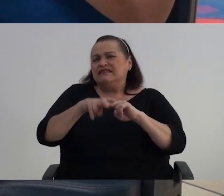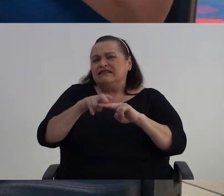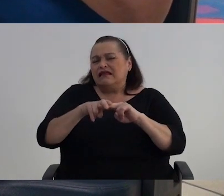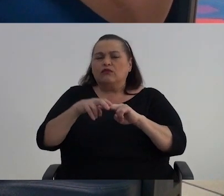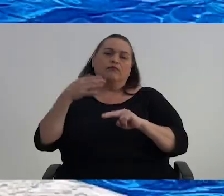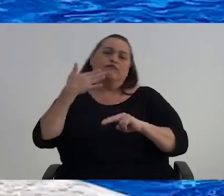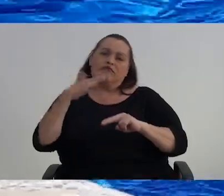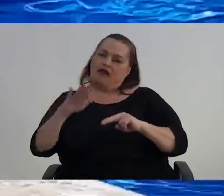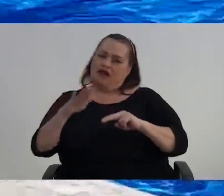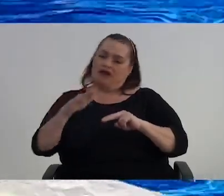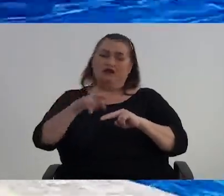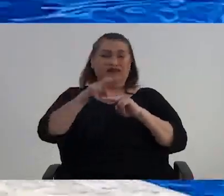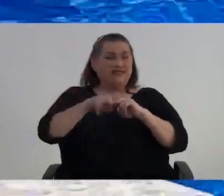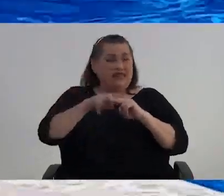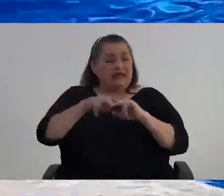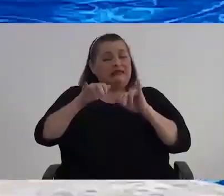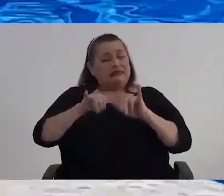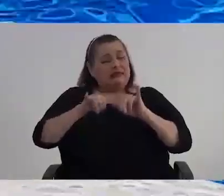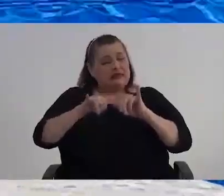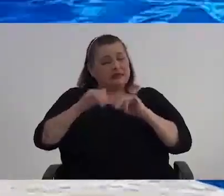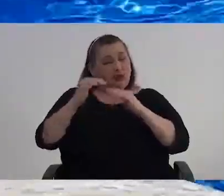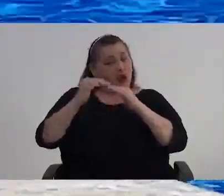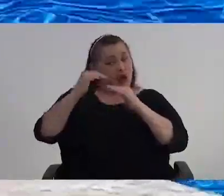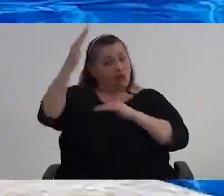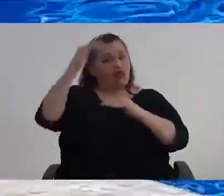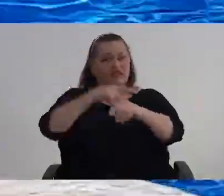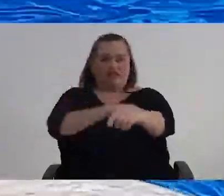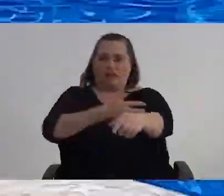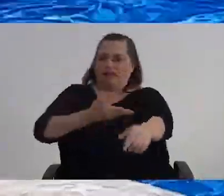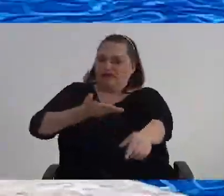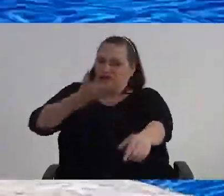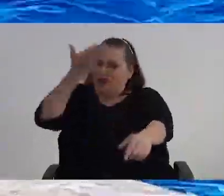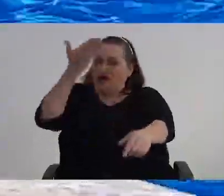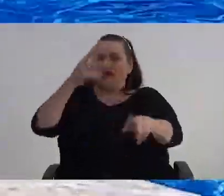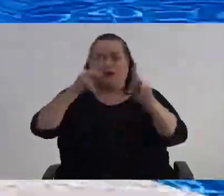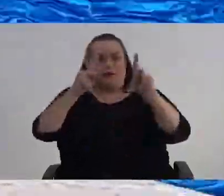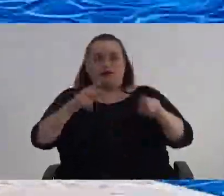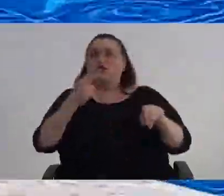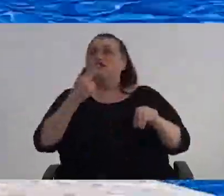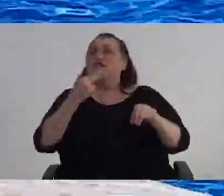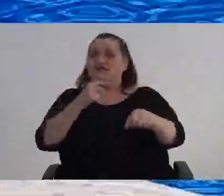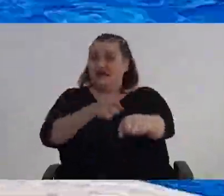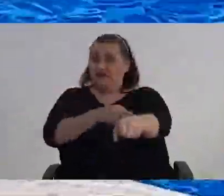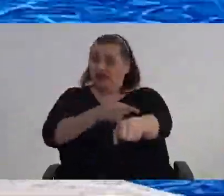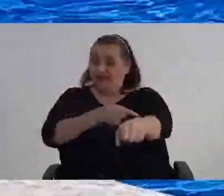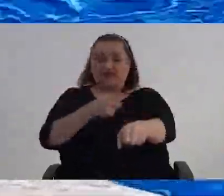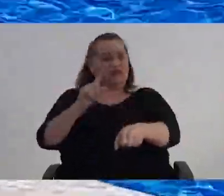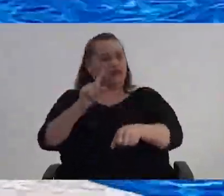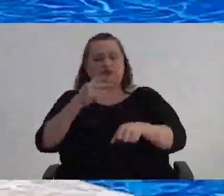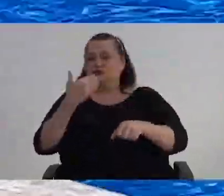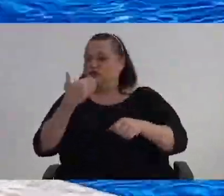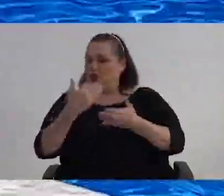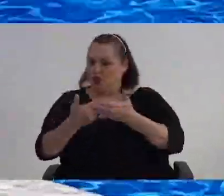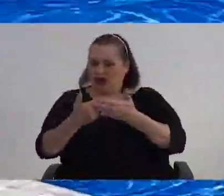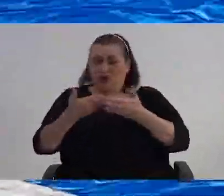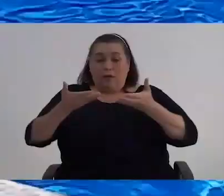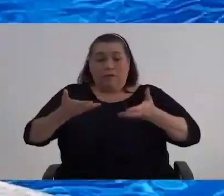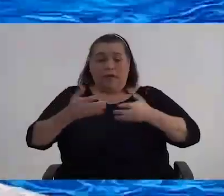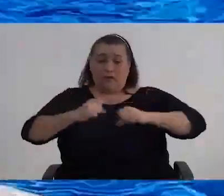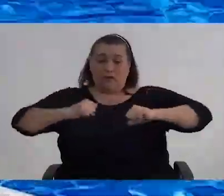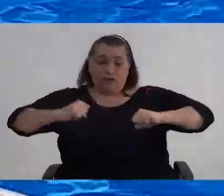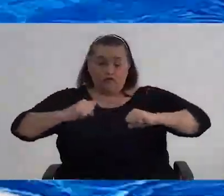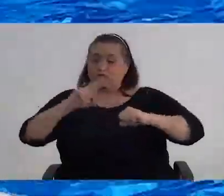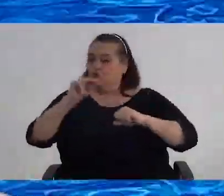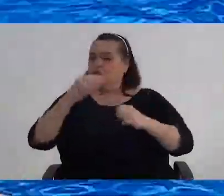Porque el sedentarismo Nos aumenta los problemas de hipertensión Para las personas con diabetes Tampoco es bueno El sobrepeso mucho